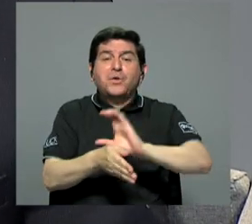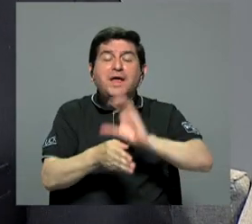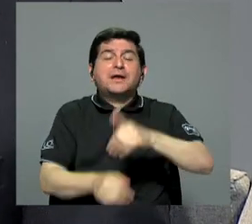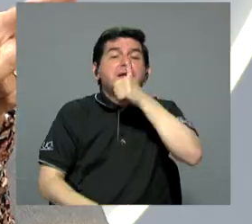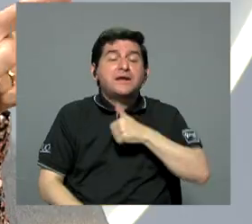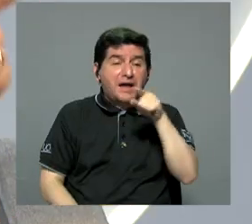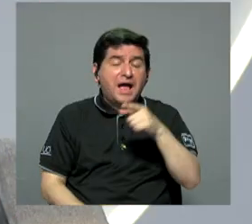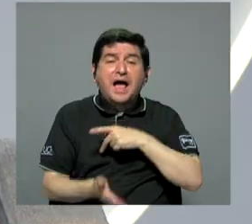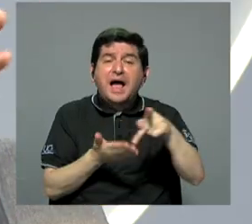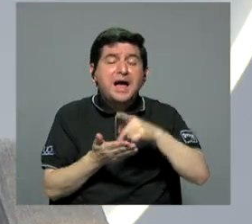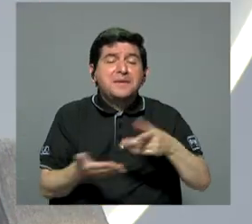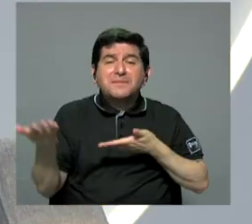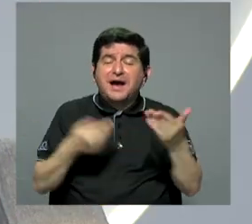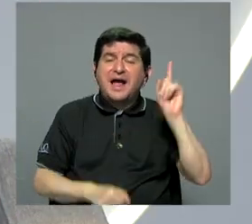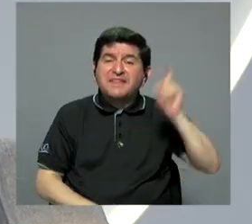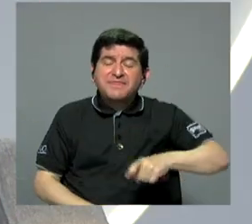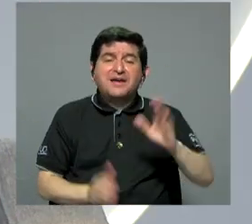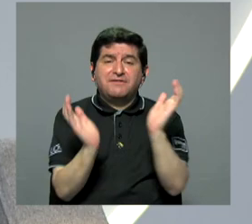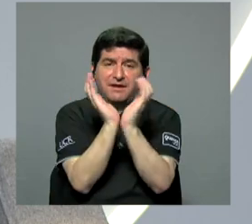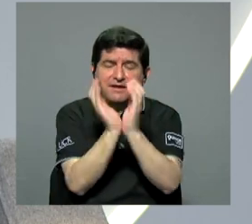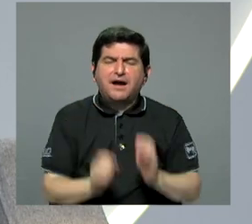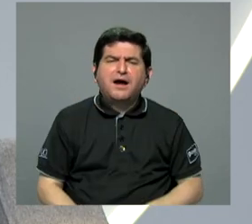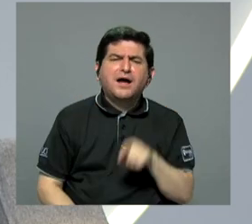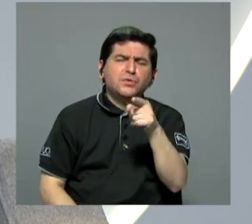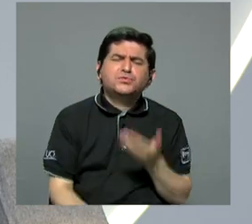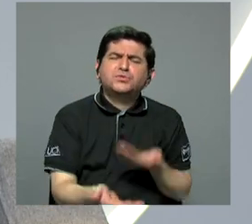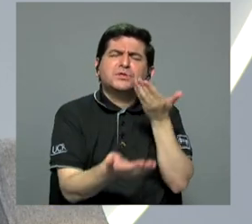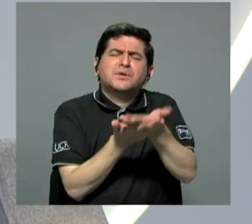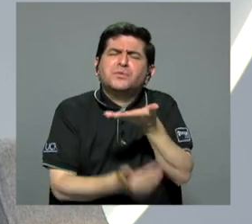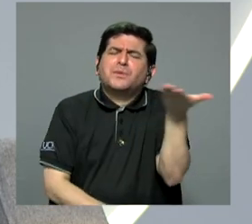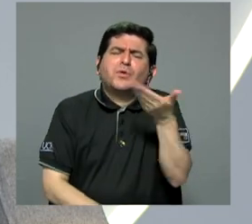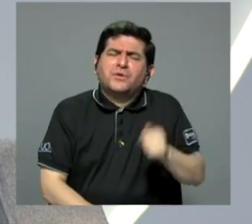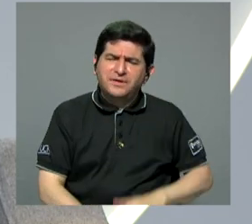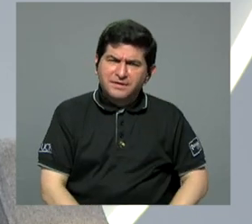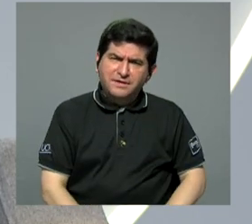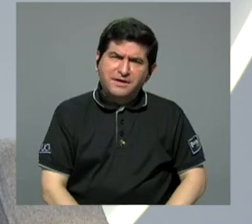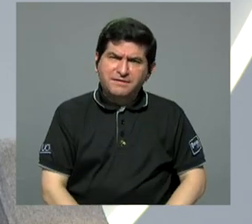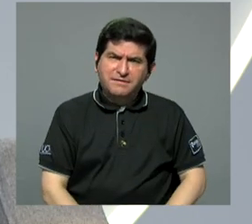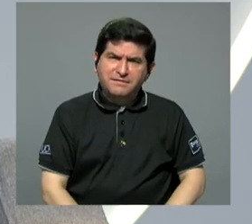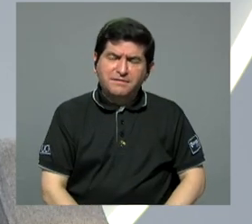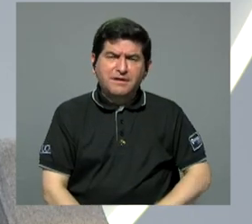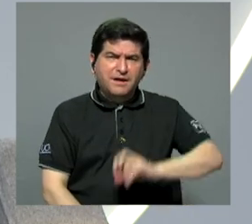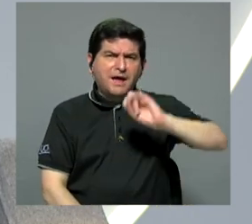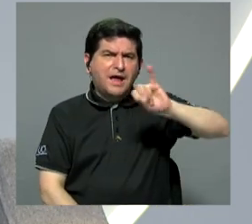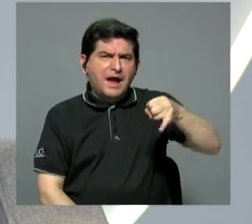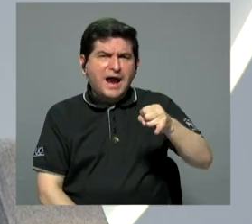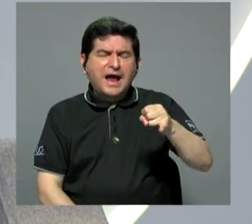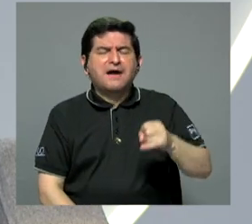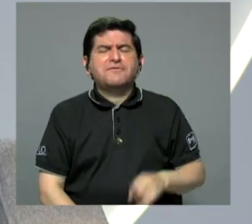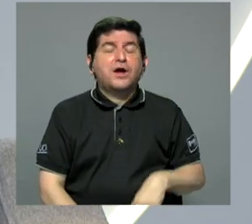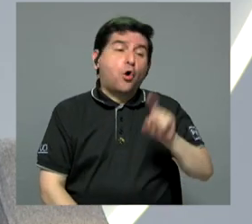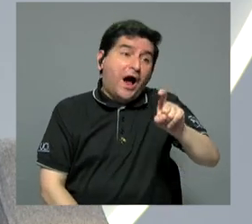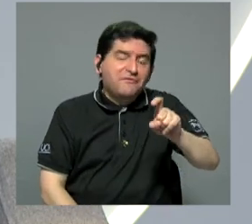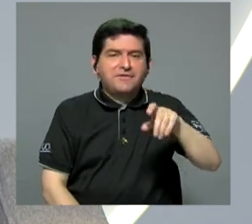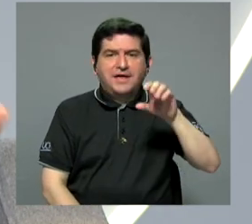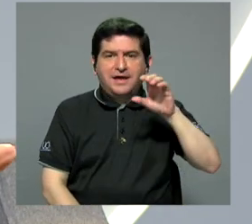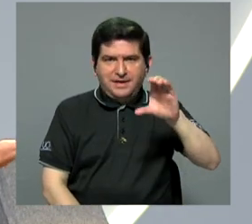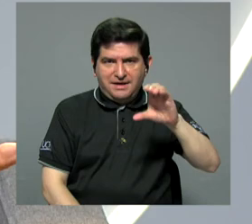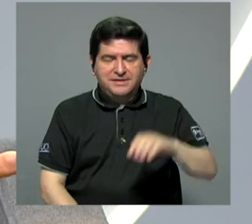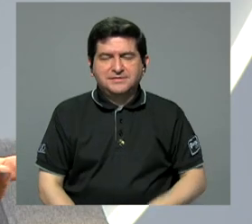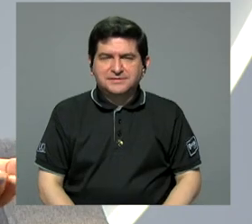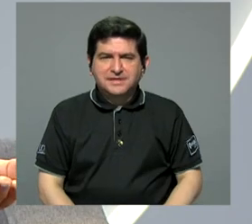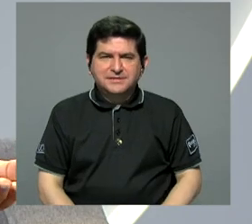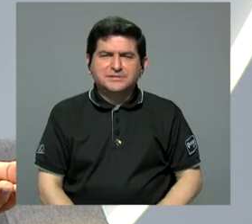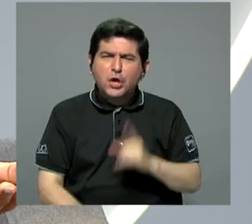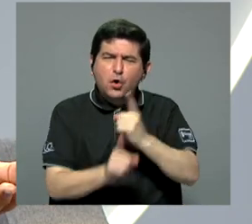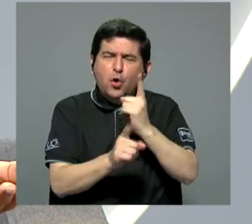pagar ese servicio. Don Oscar, para ir cerrando, ¿qué propondría usted? Fue lo que Javier Carvajal preguntó. ¿Qué